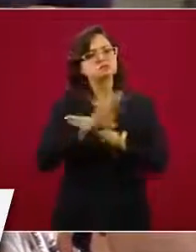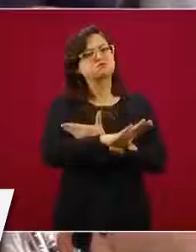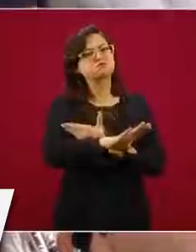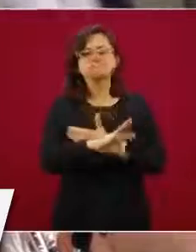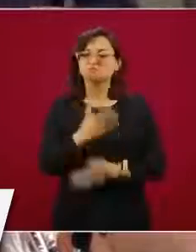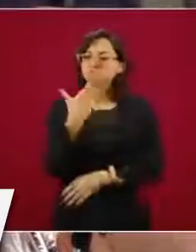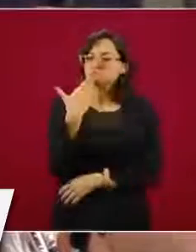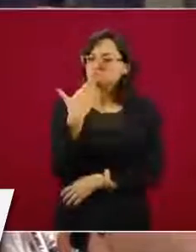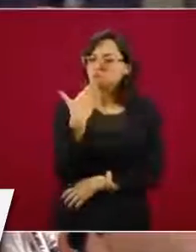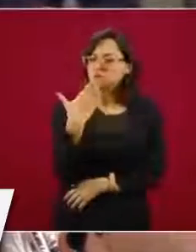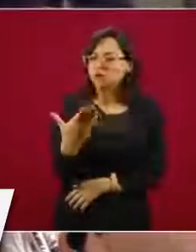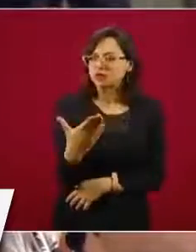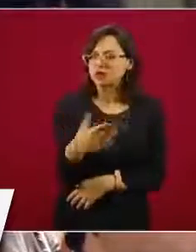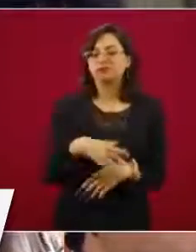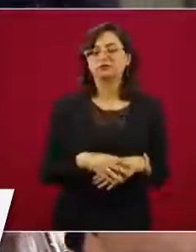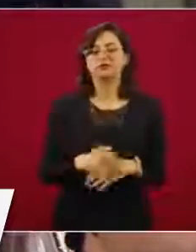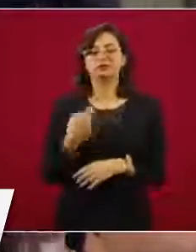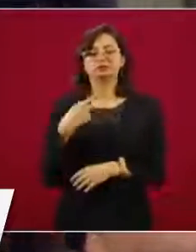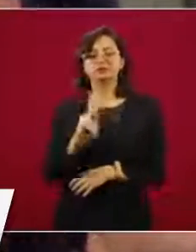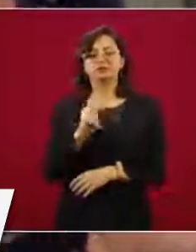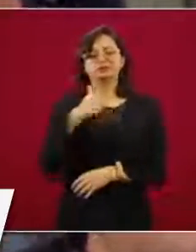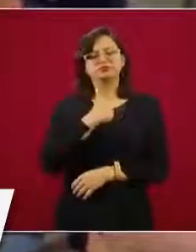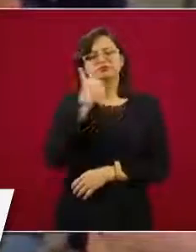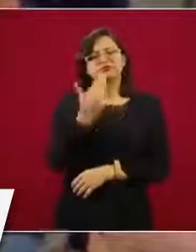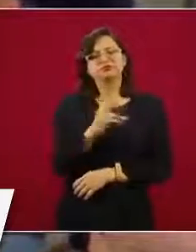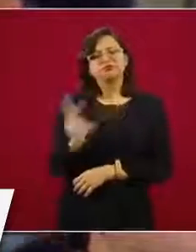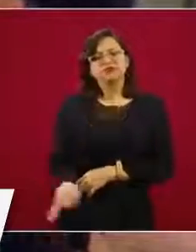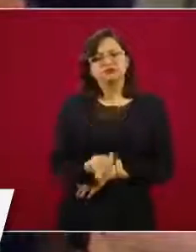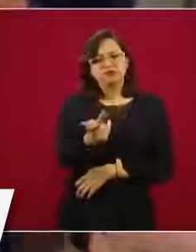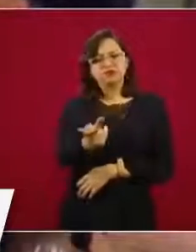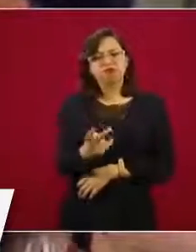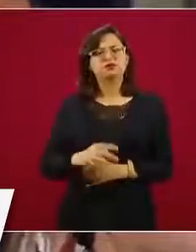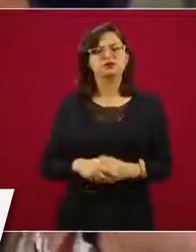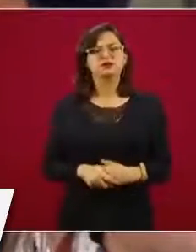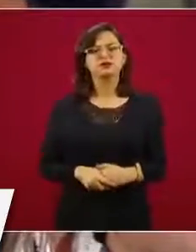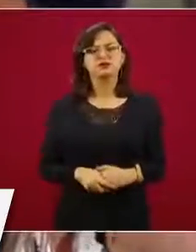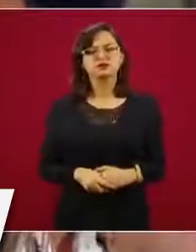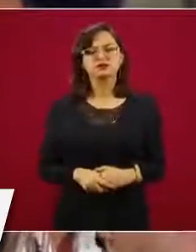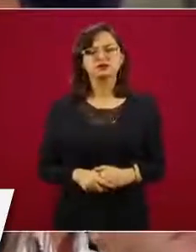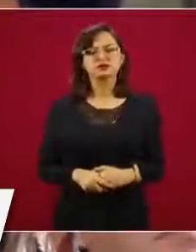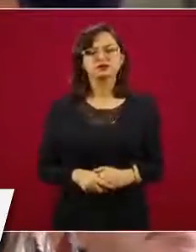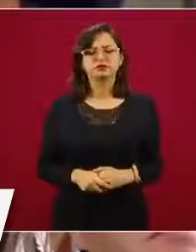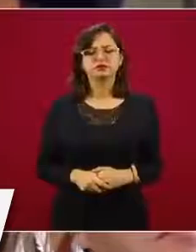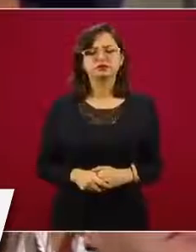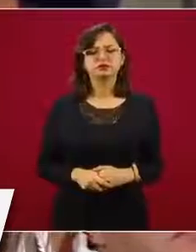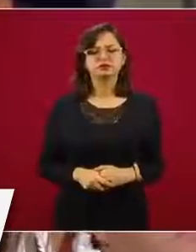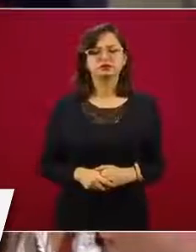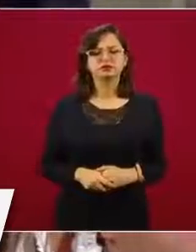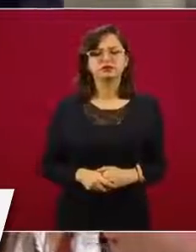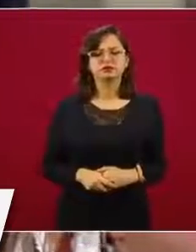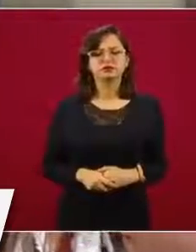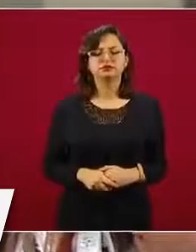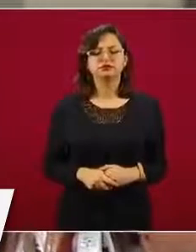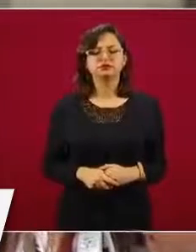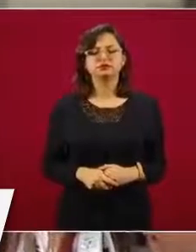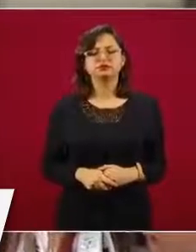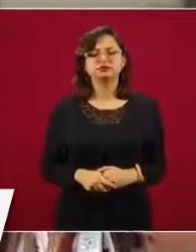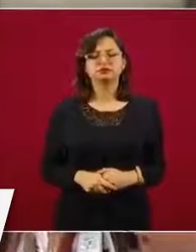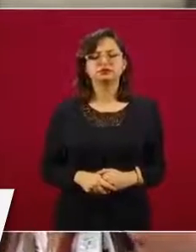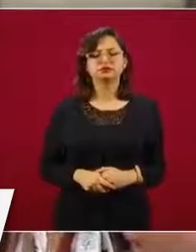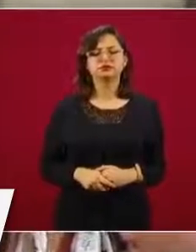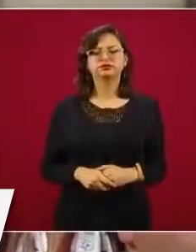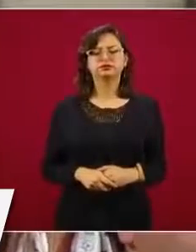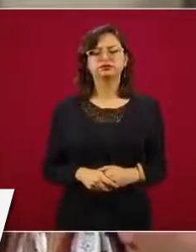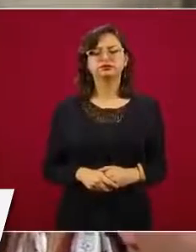pregunta es, en los pronósticos que se tienen, ayer di un informe de que era el 70